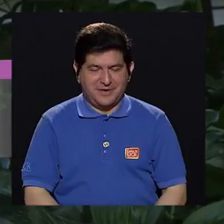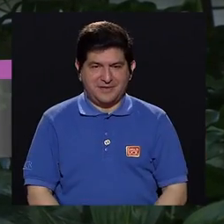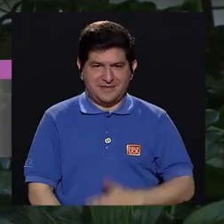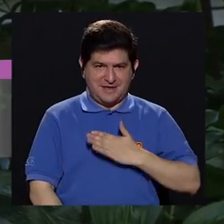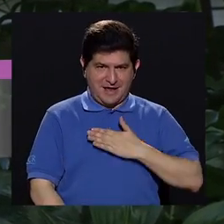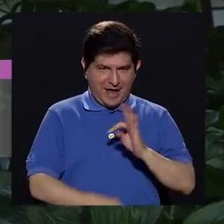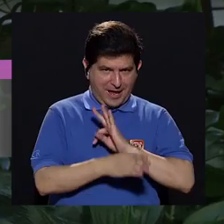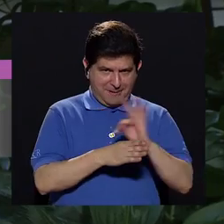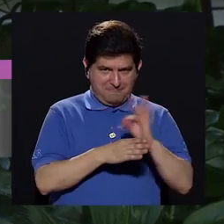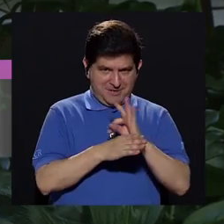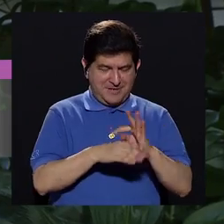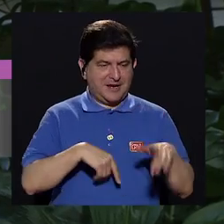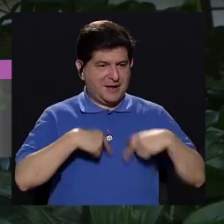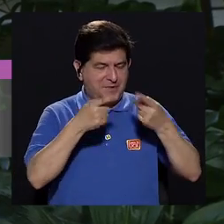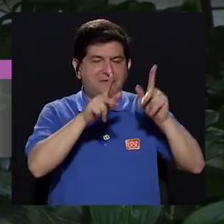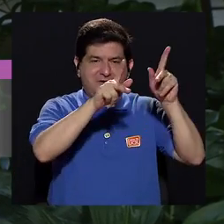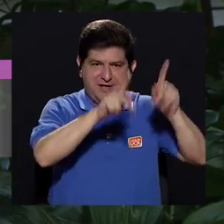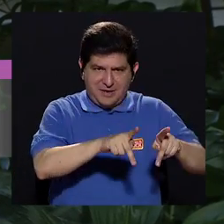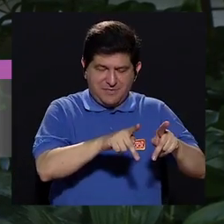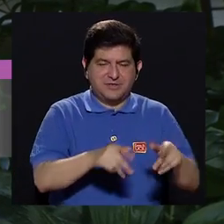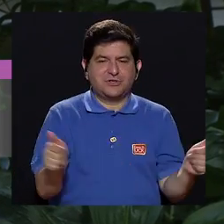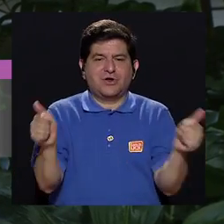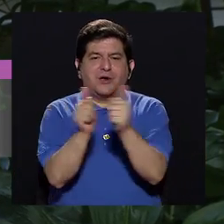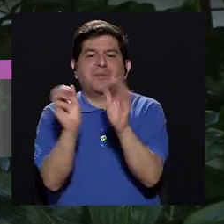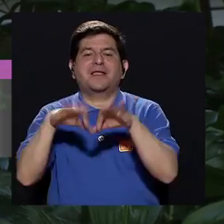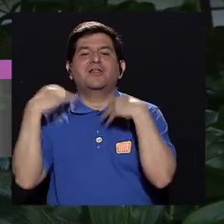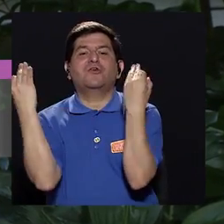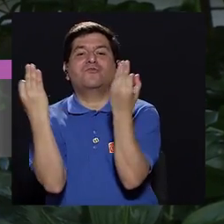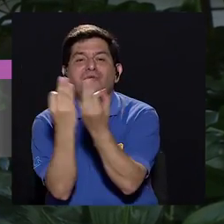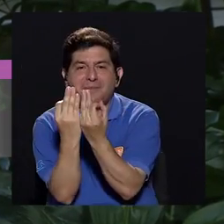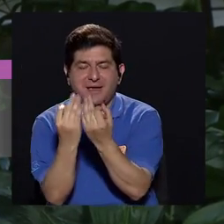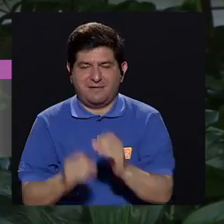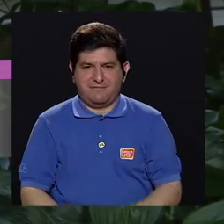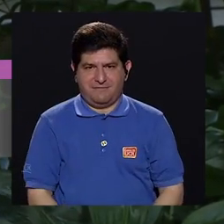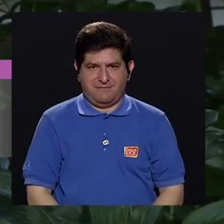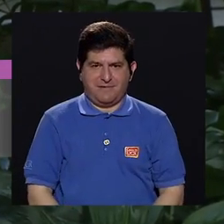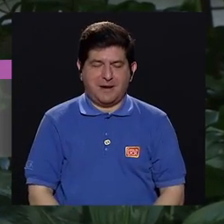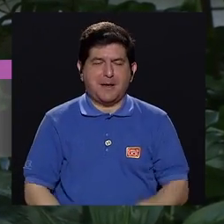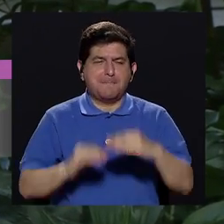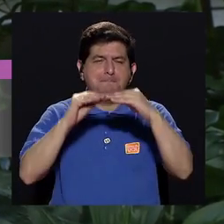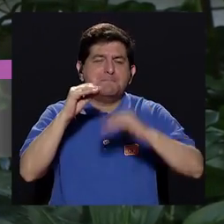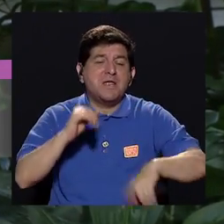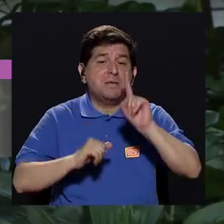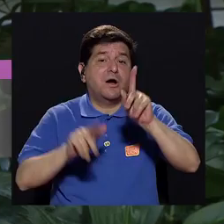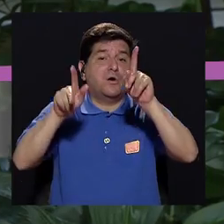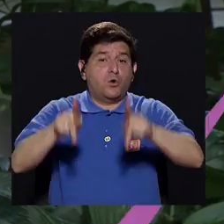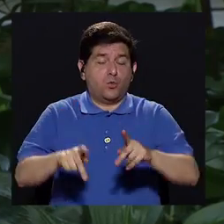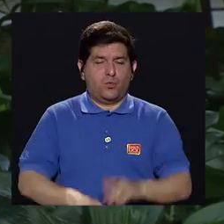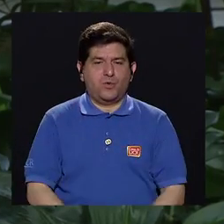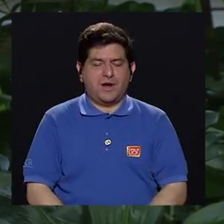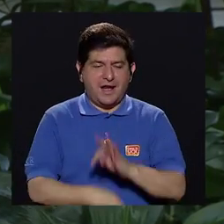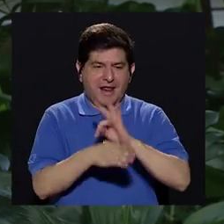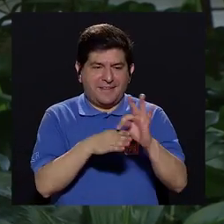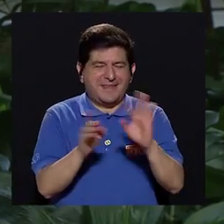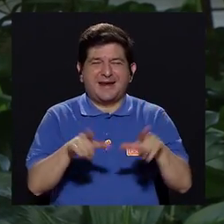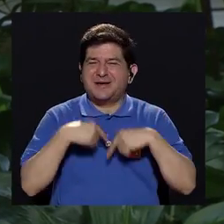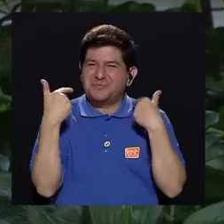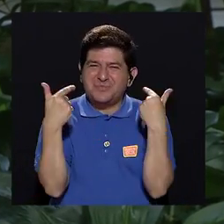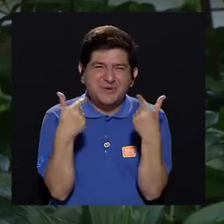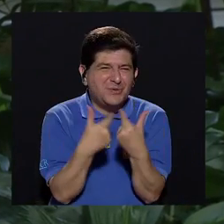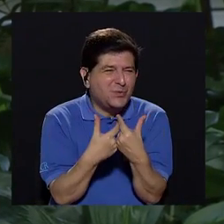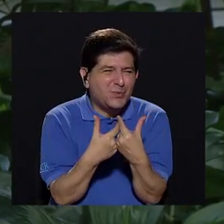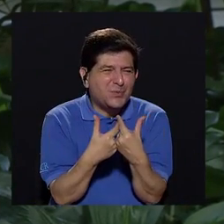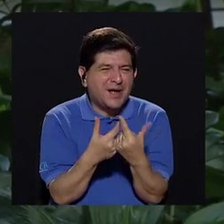a mi terapia asiste el paciente con su familia o con por lo menos un acompañante. Terapia